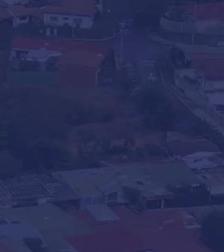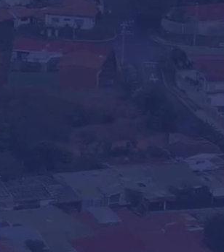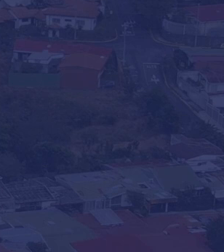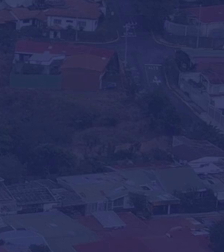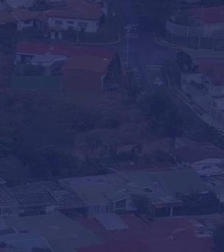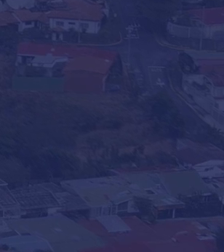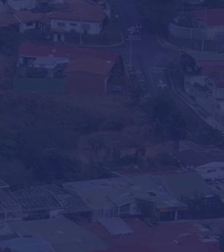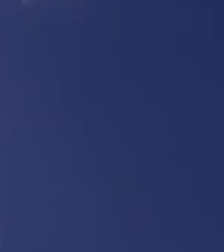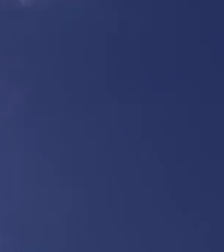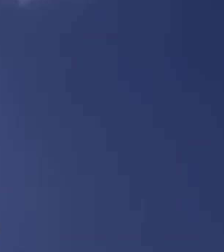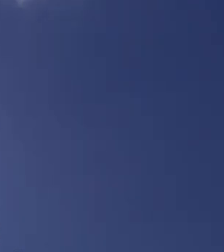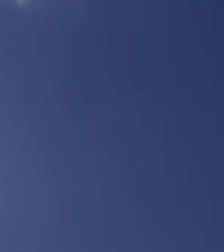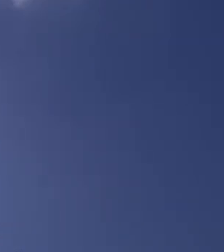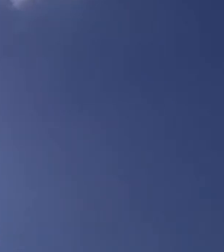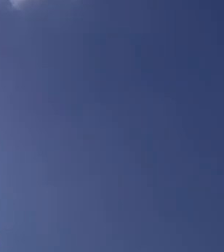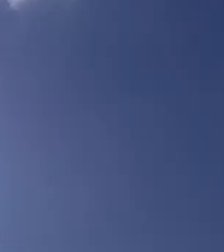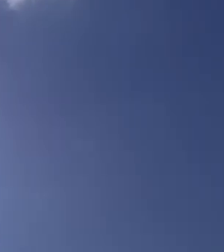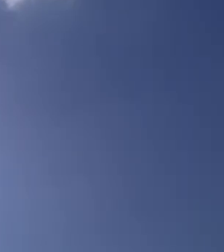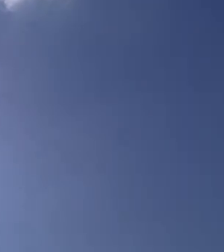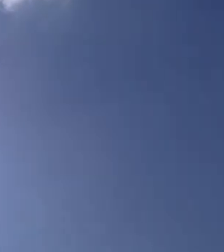crezca en un país mejor.